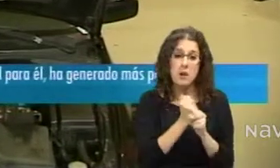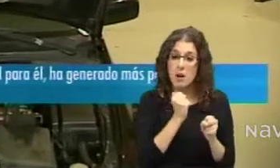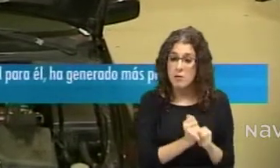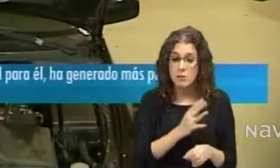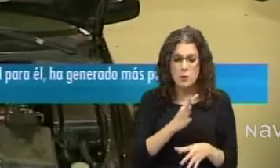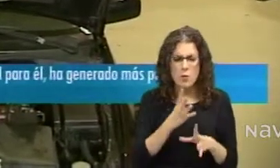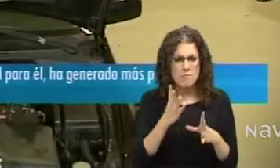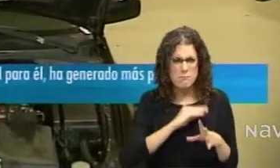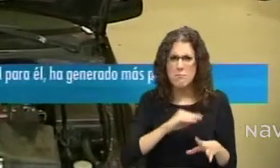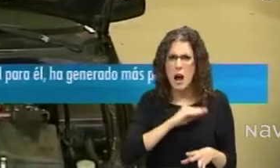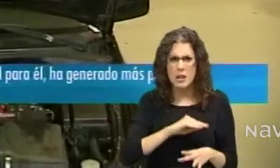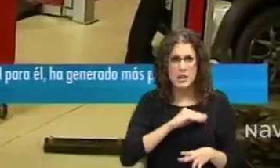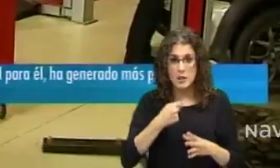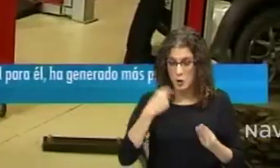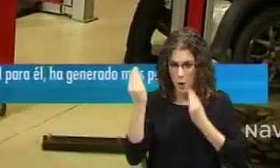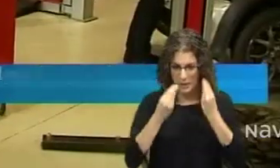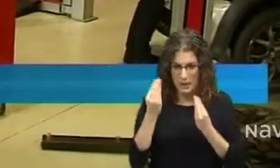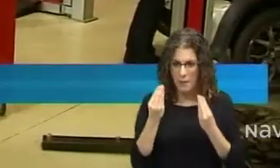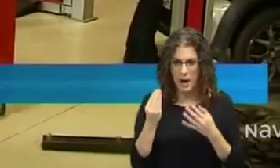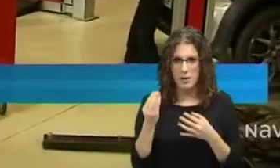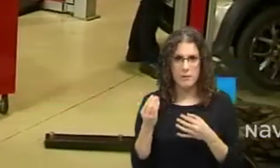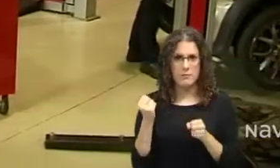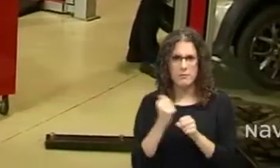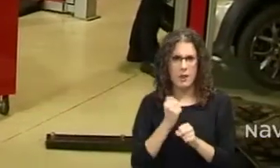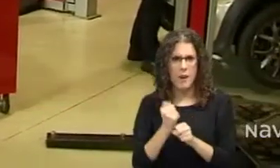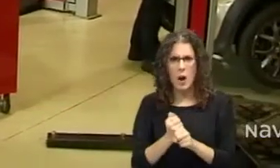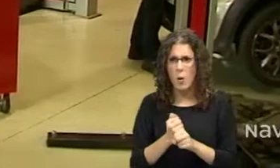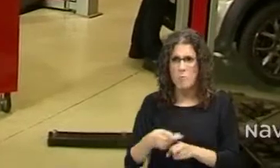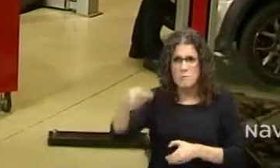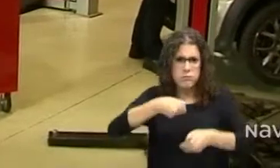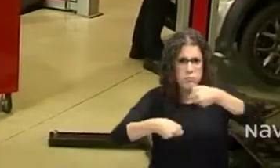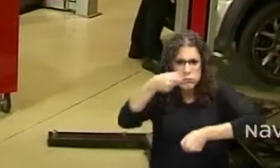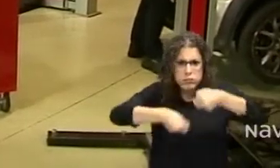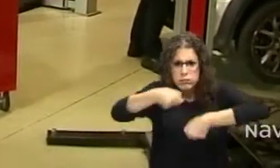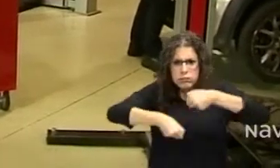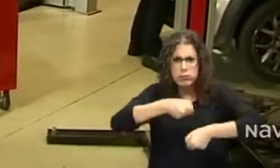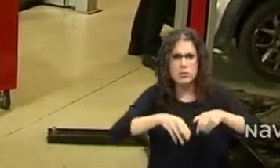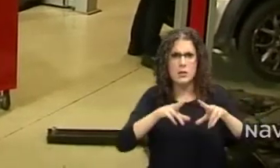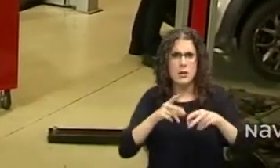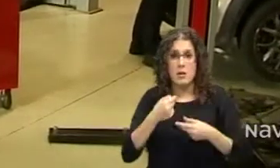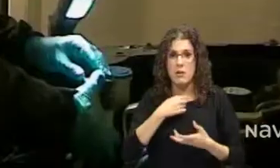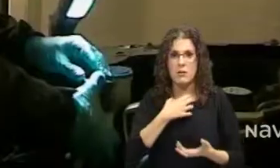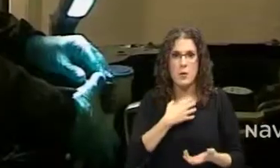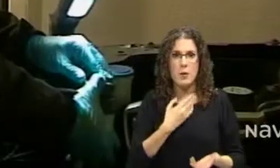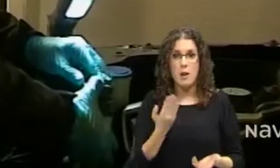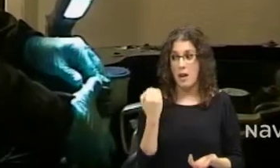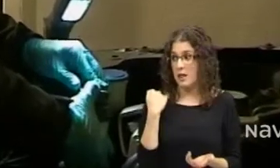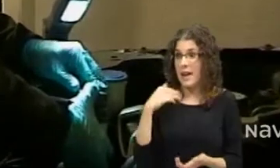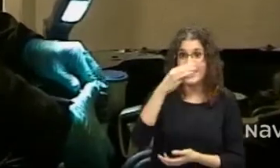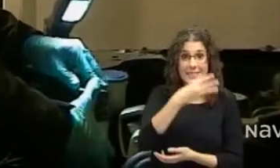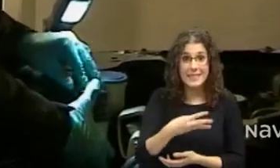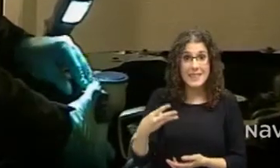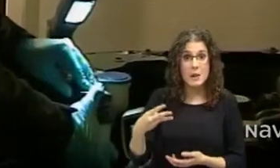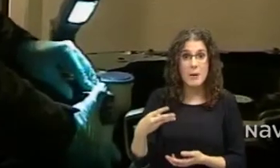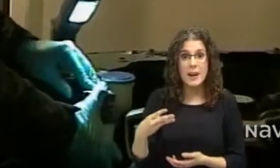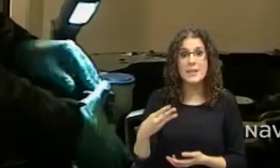No pensaba que iba a tener esta aceptación por parte de la gente y llevo tres semanas que intenté coger otro oficial, otro chico